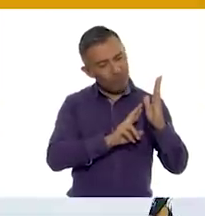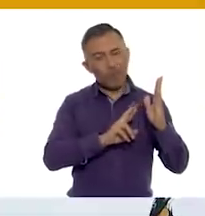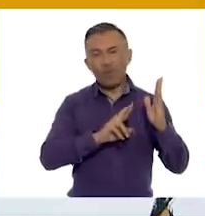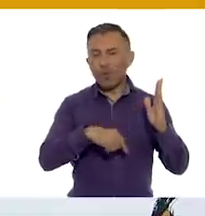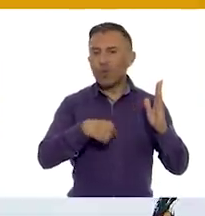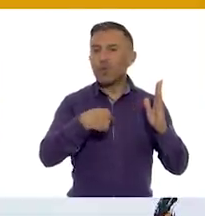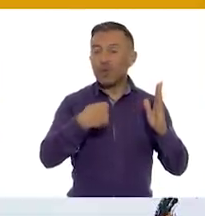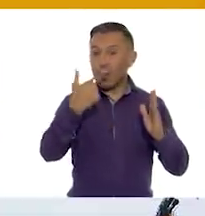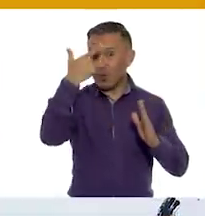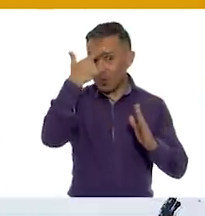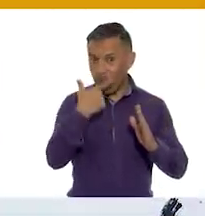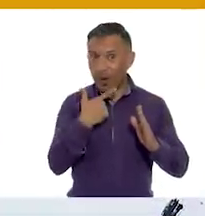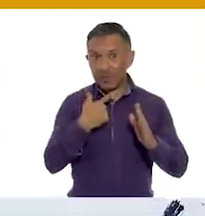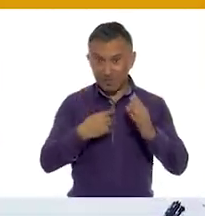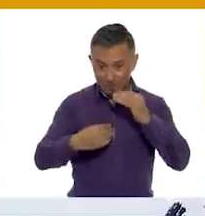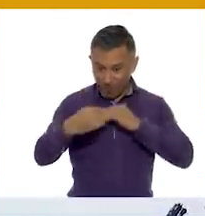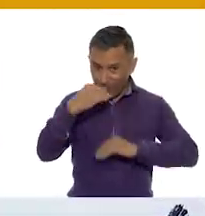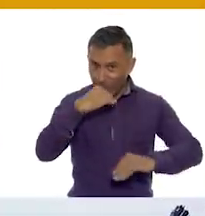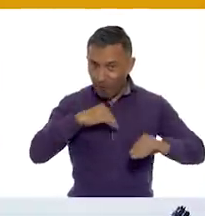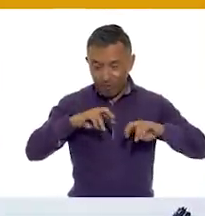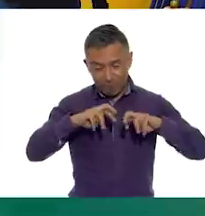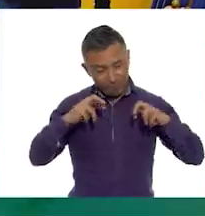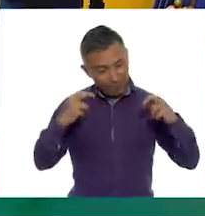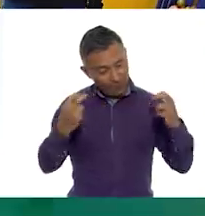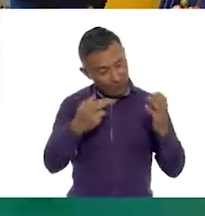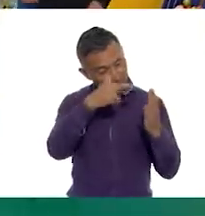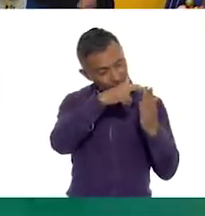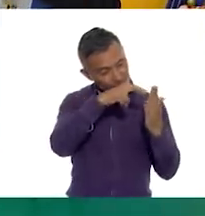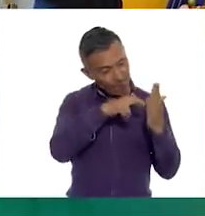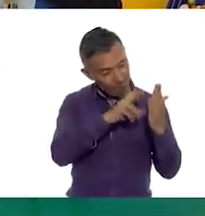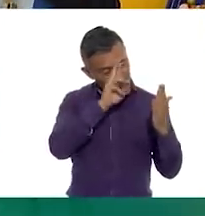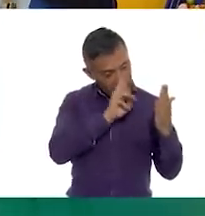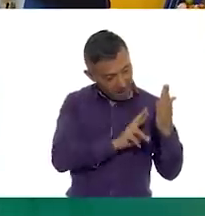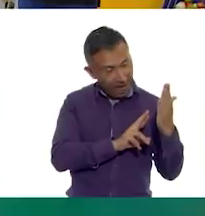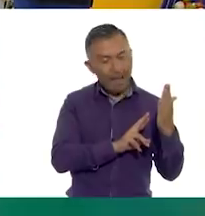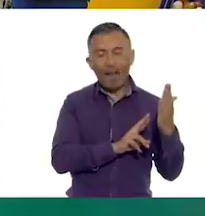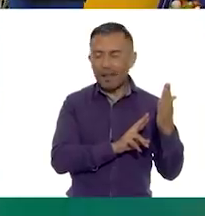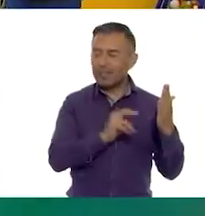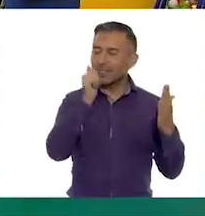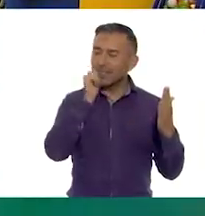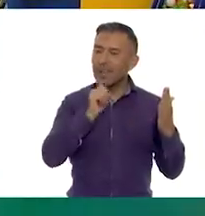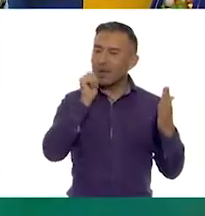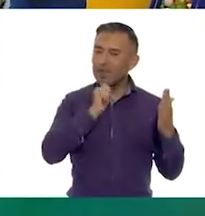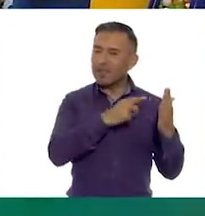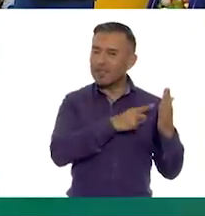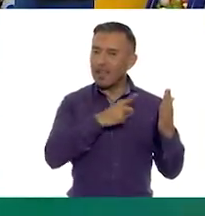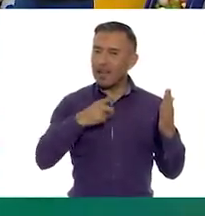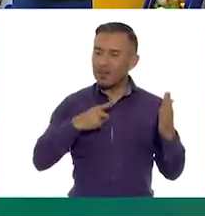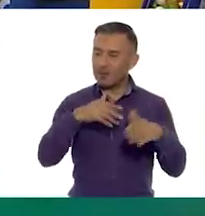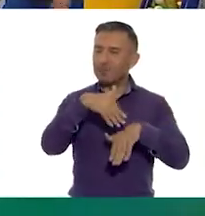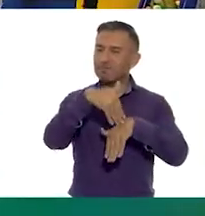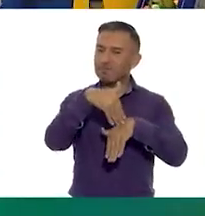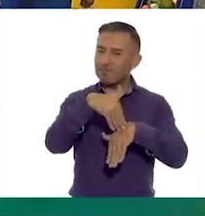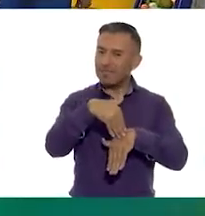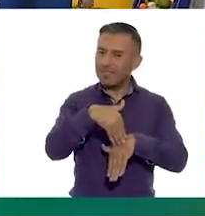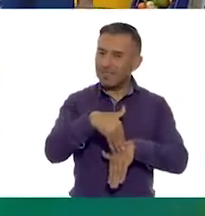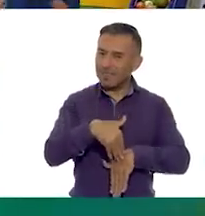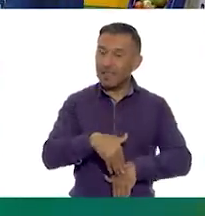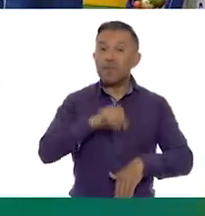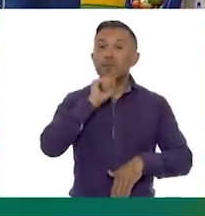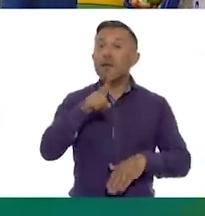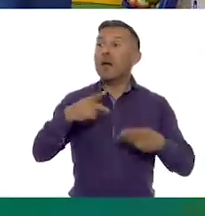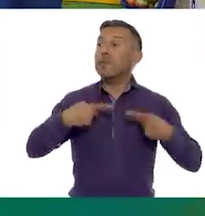cenar, debes siempre obedecerlas, al igual que los